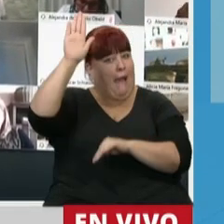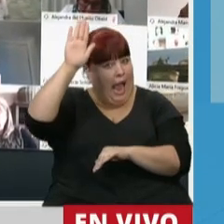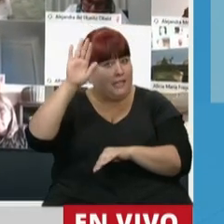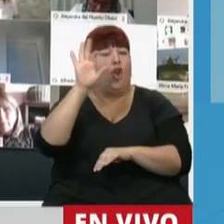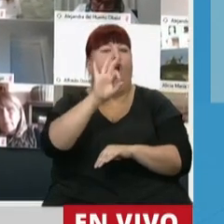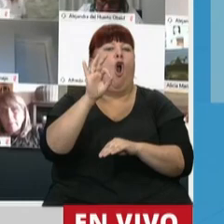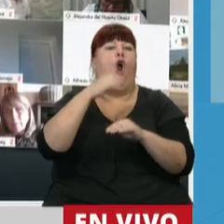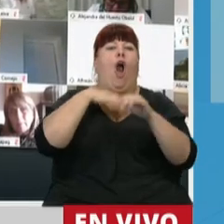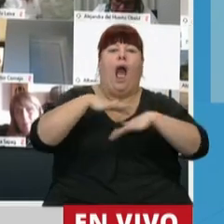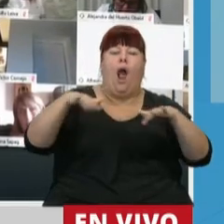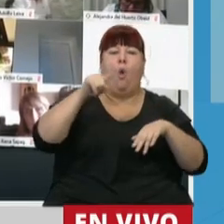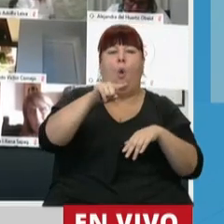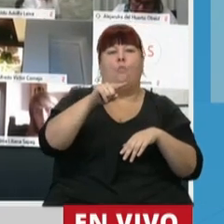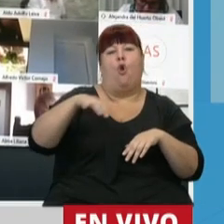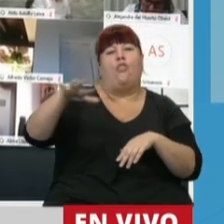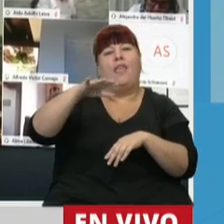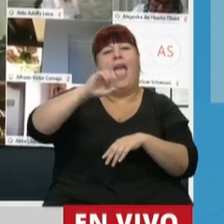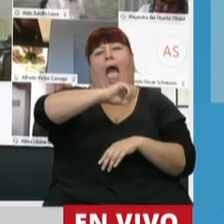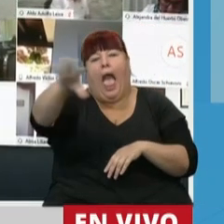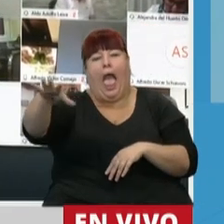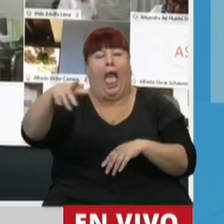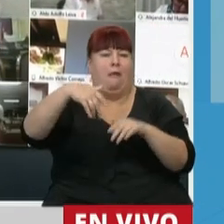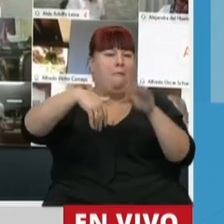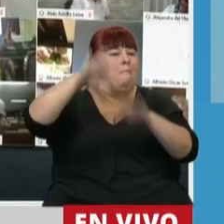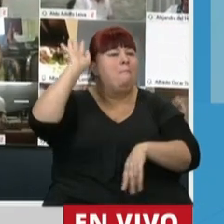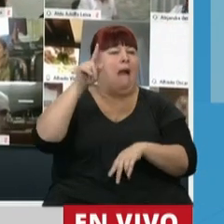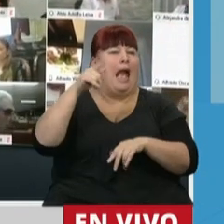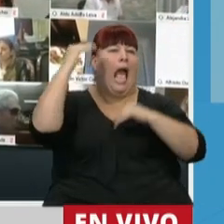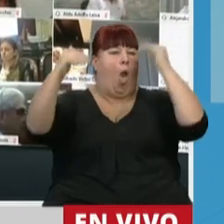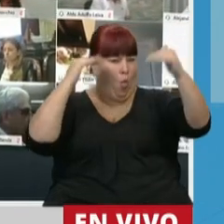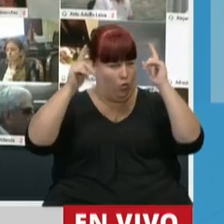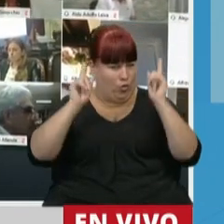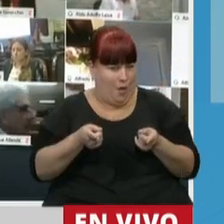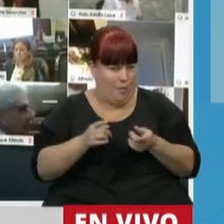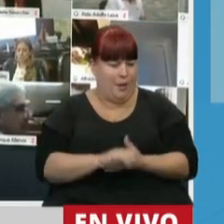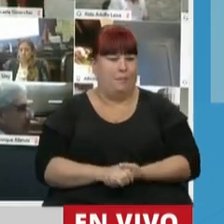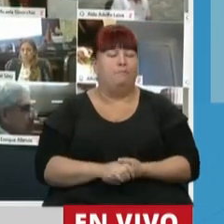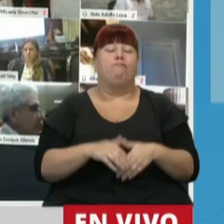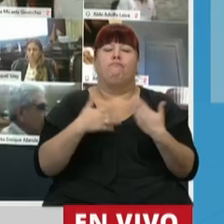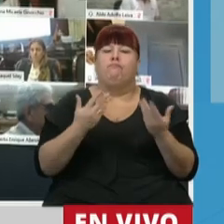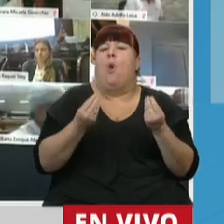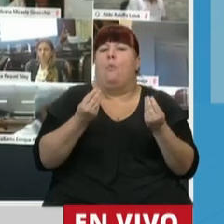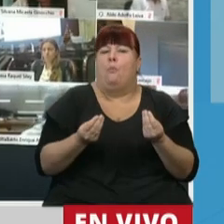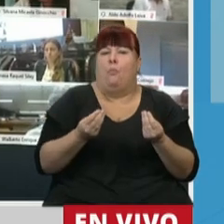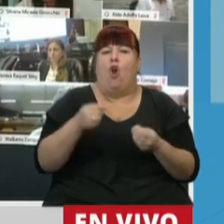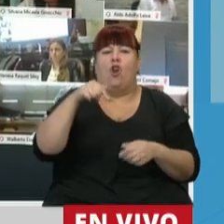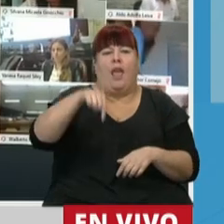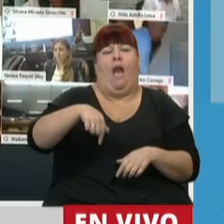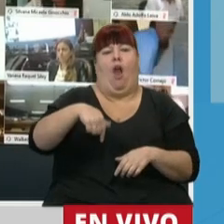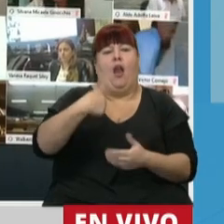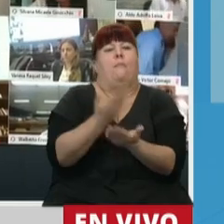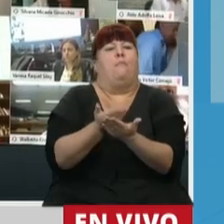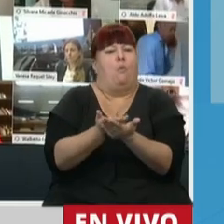o estudiantes de zonas rurales en general y adultos. Y entonces, ¿por qué está esta